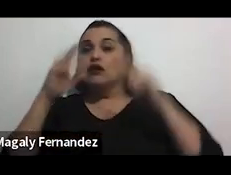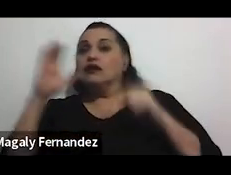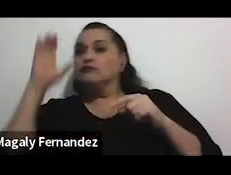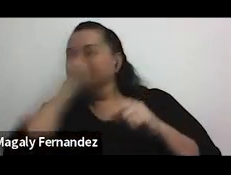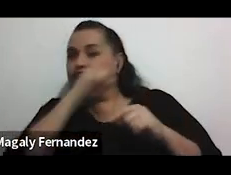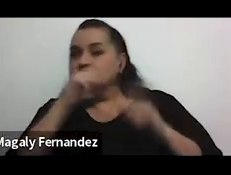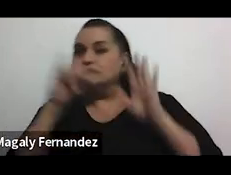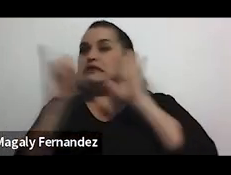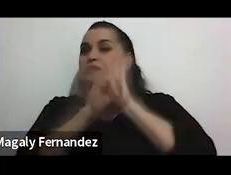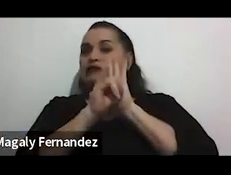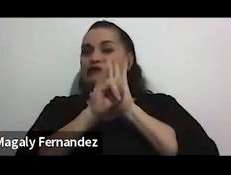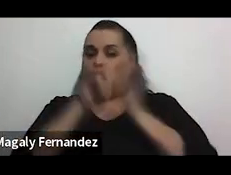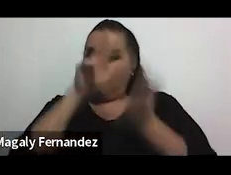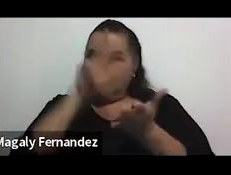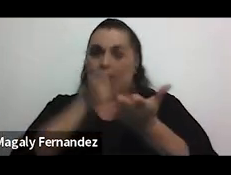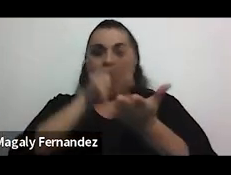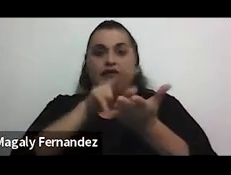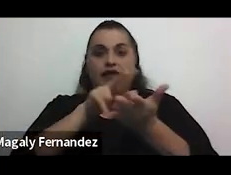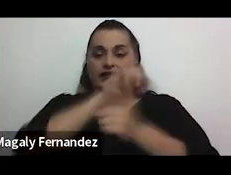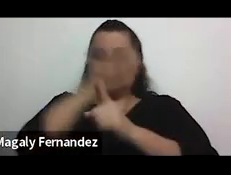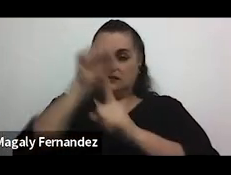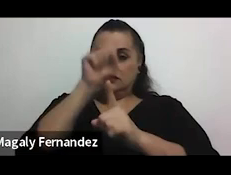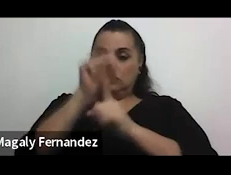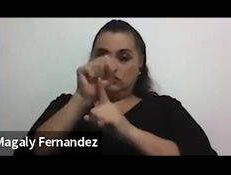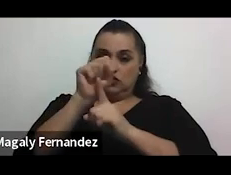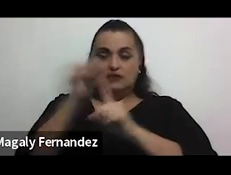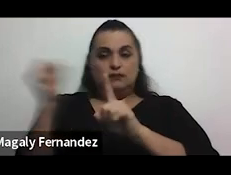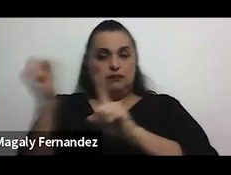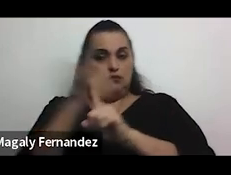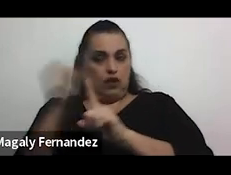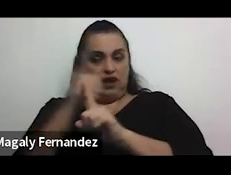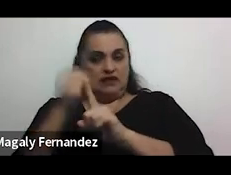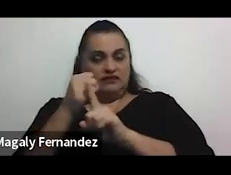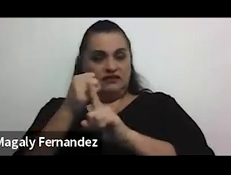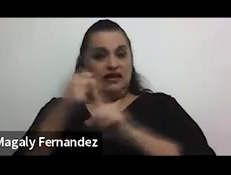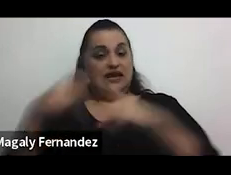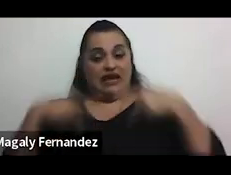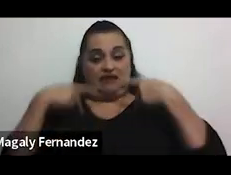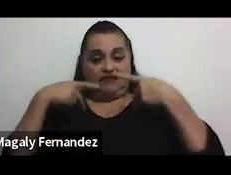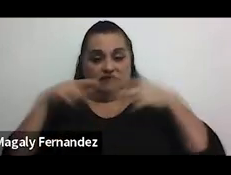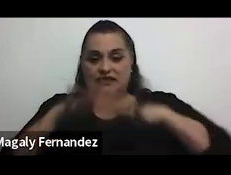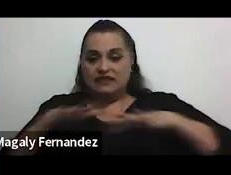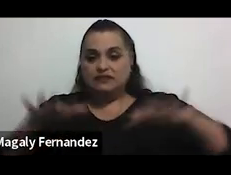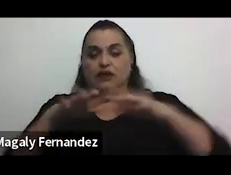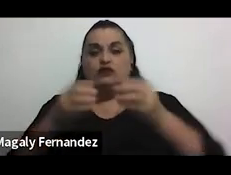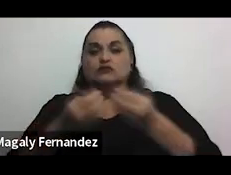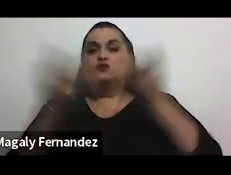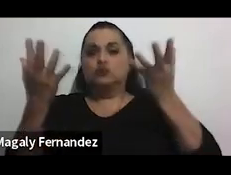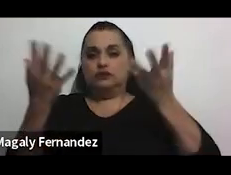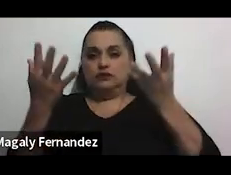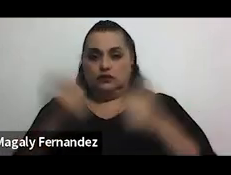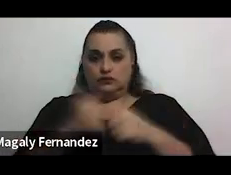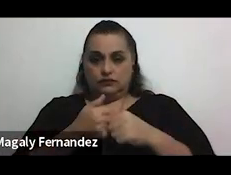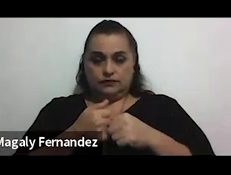y validar las situaciones de violencia que experimentamos en espacios en espacios públicos